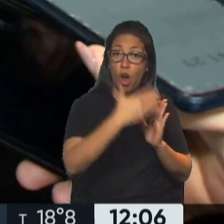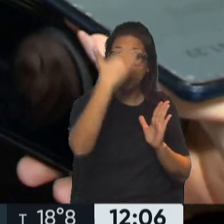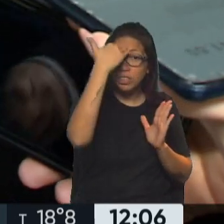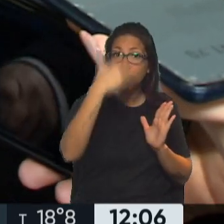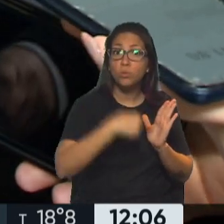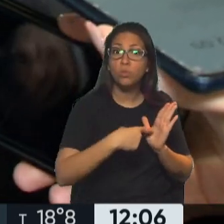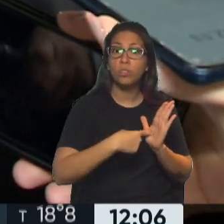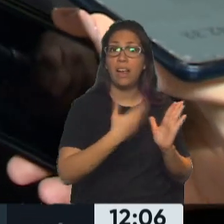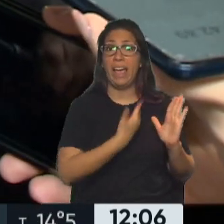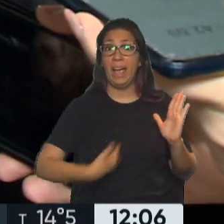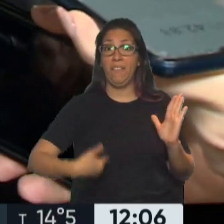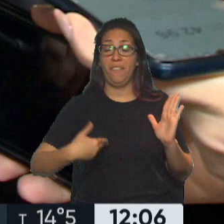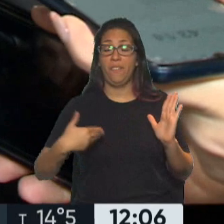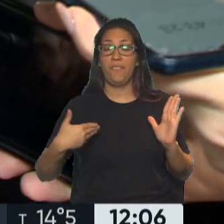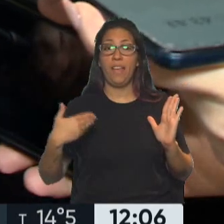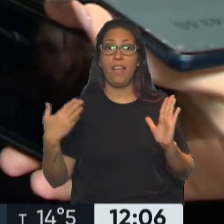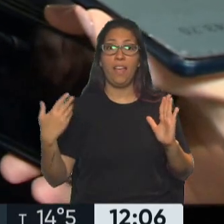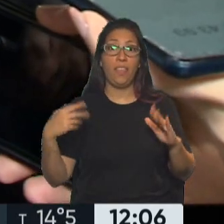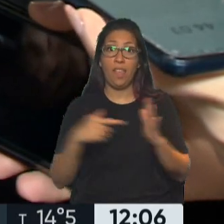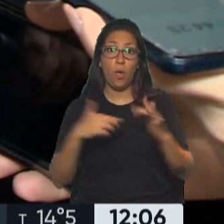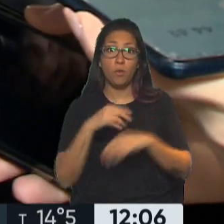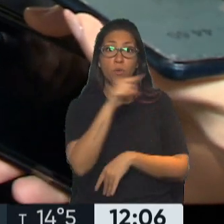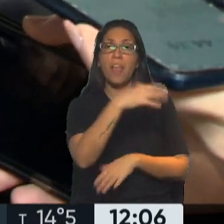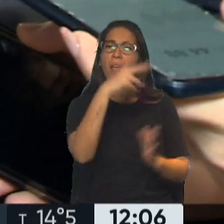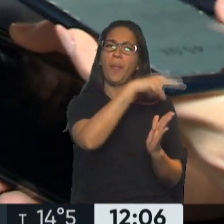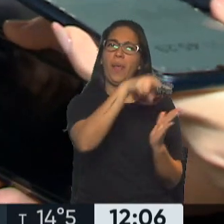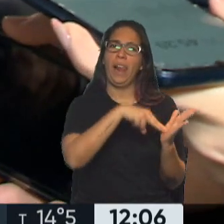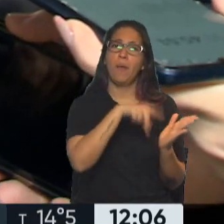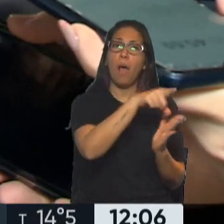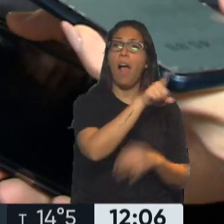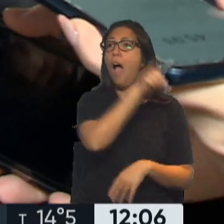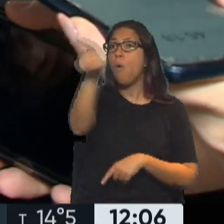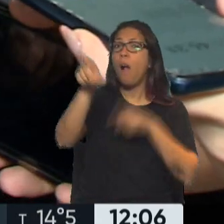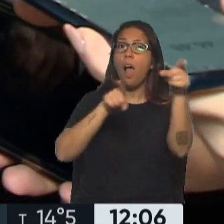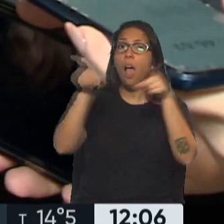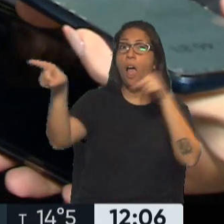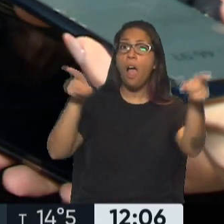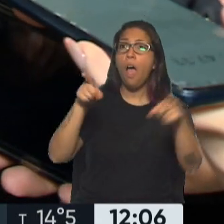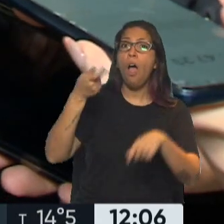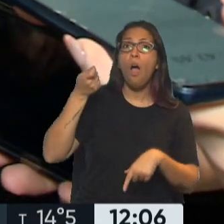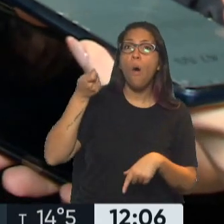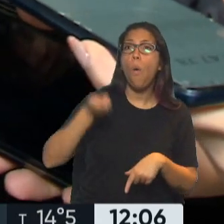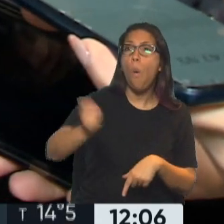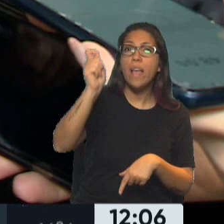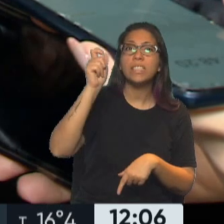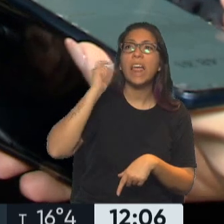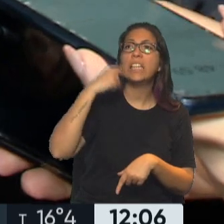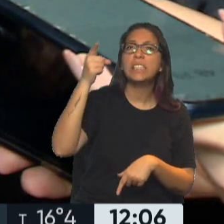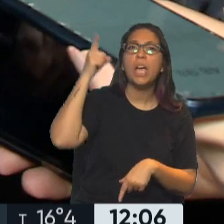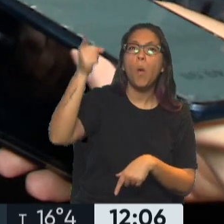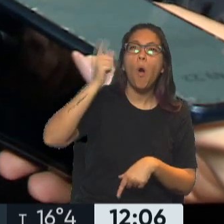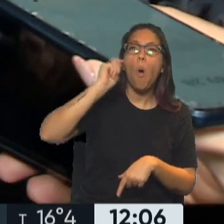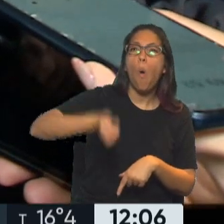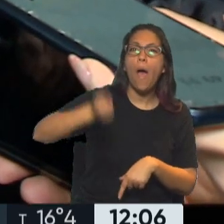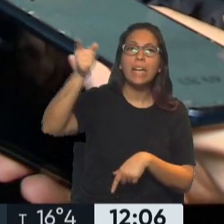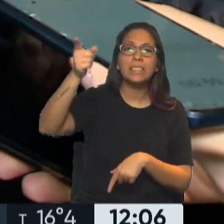el jefe de gobierno debería empezar a leer, porque él acusa a los jueces de K y se equivoca porque la Constitución